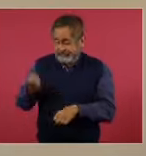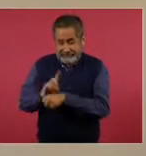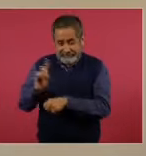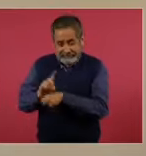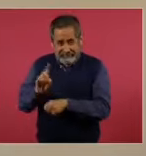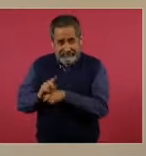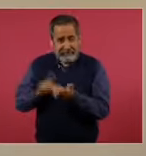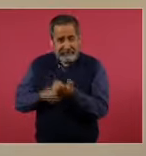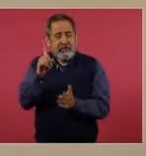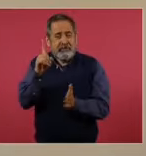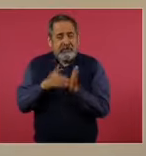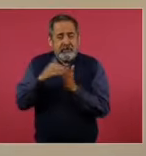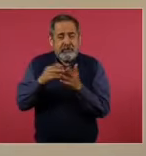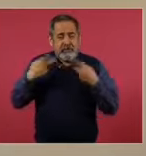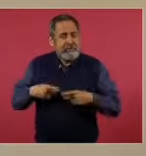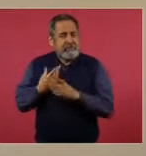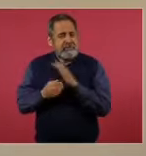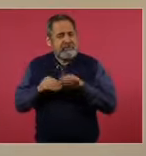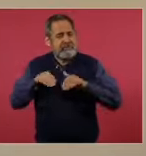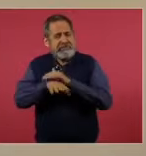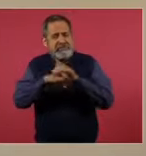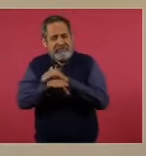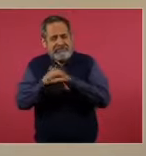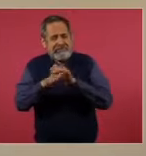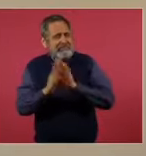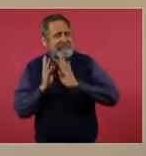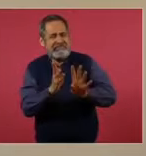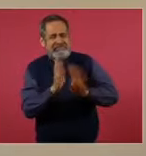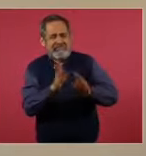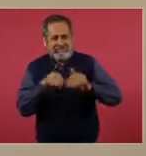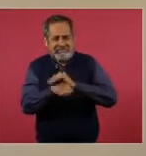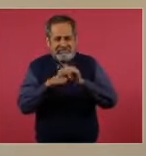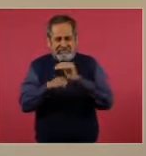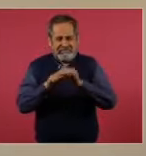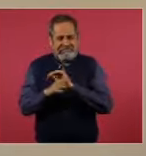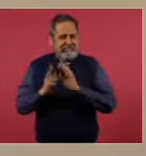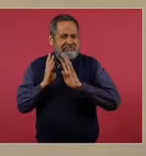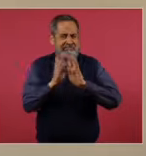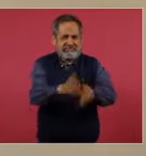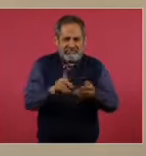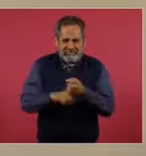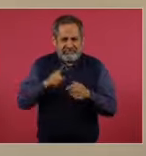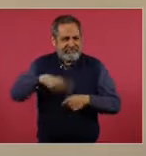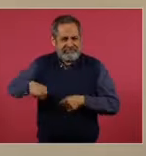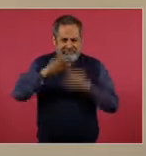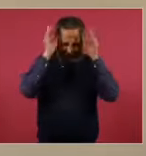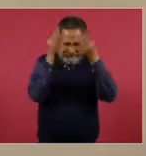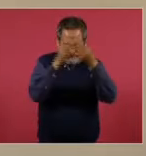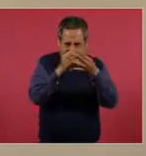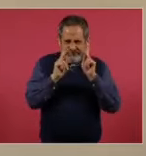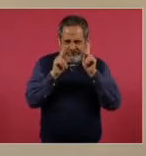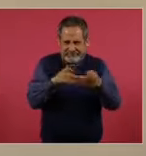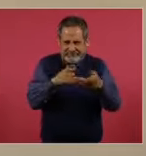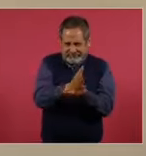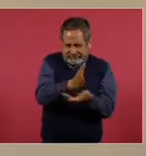diariamente un millón de personas por los puentes fronterizos